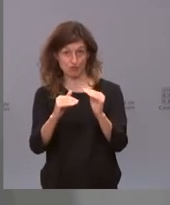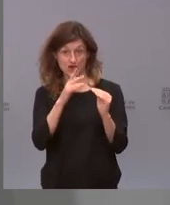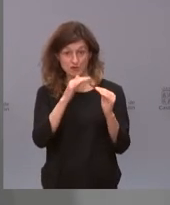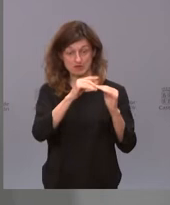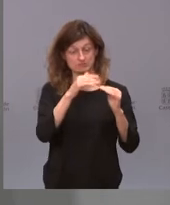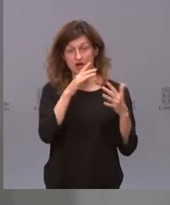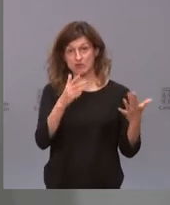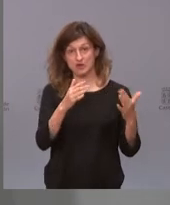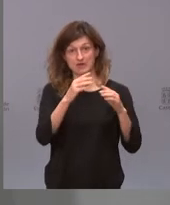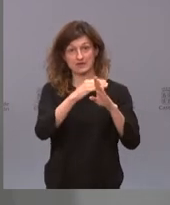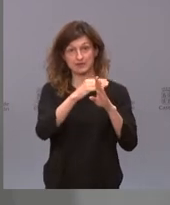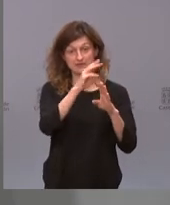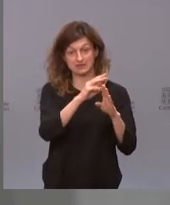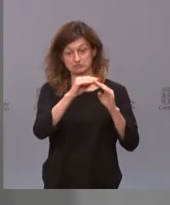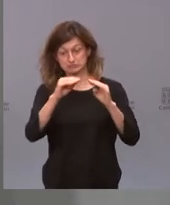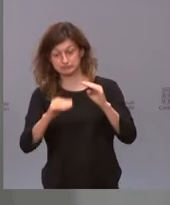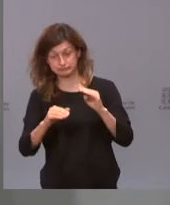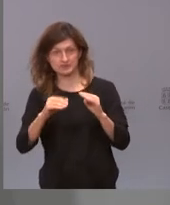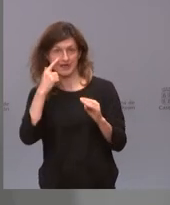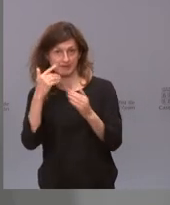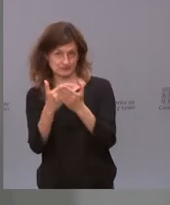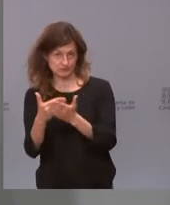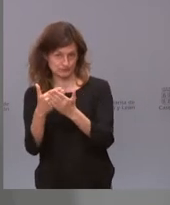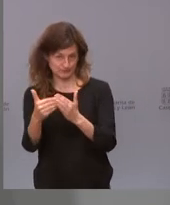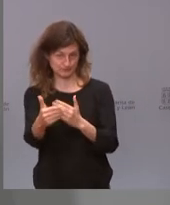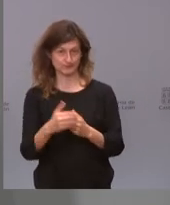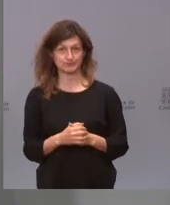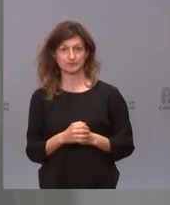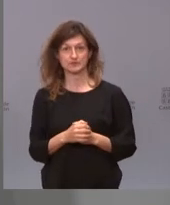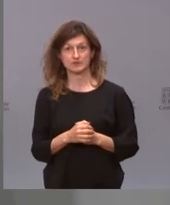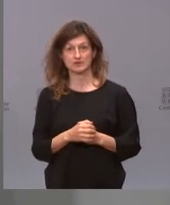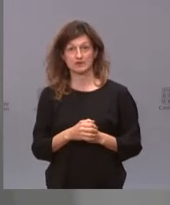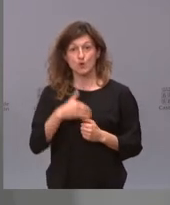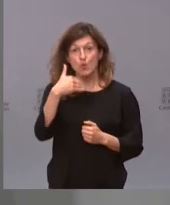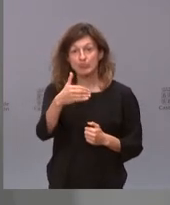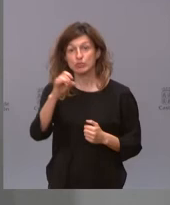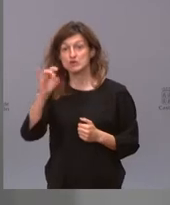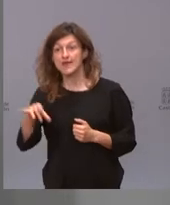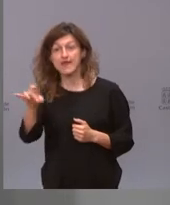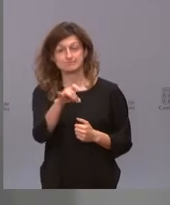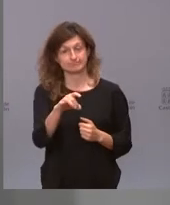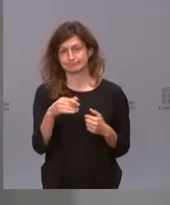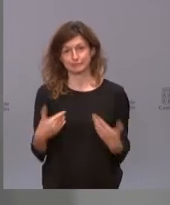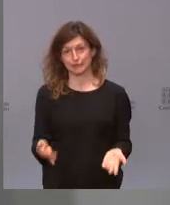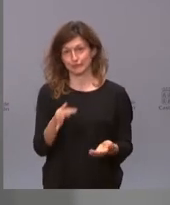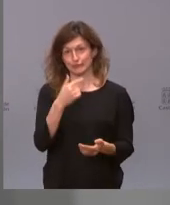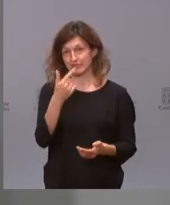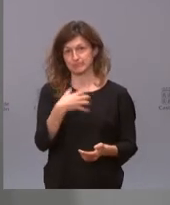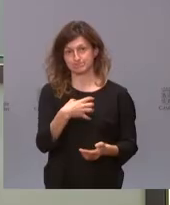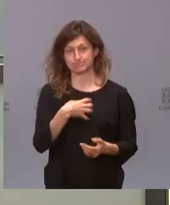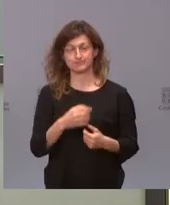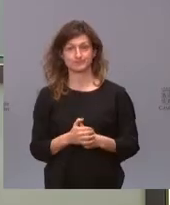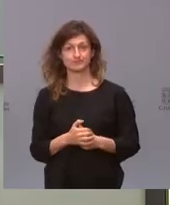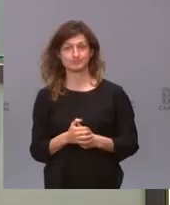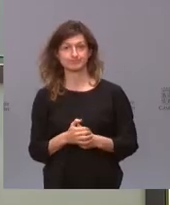ahora, es decir, en nivel 3, se puede valorar. Decir cuándo y quiénes todavía yo creo que es pronto. Sí, consejera,